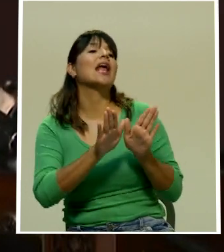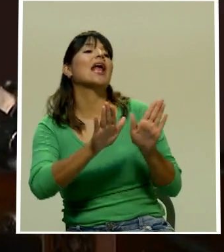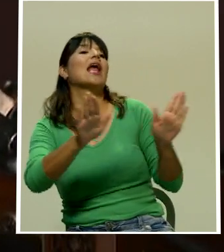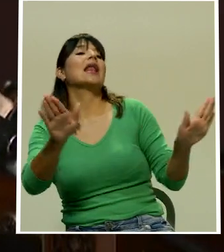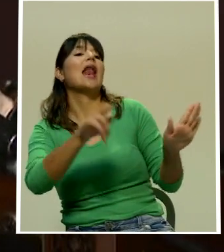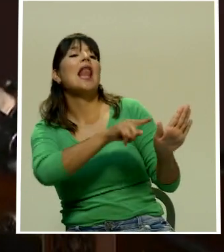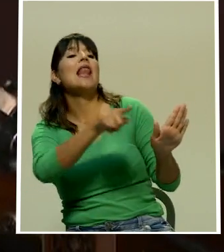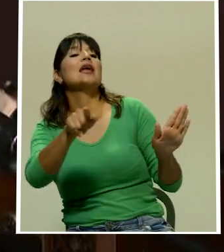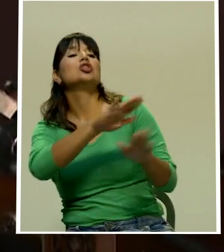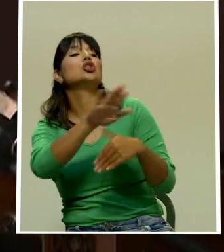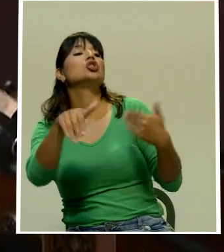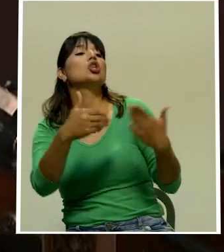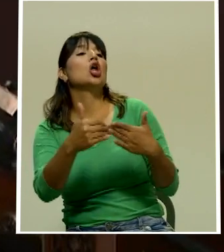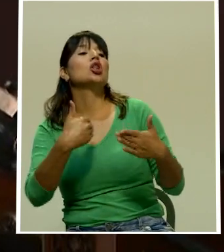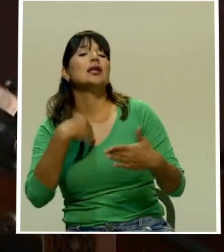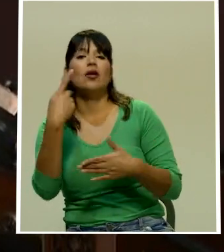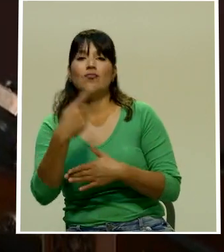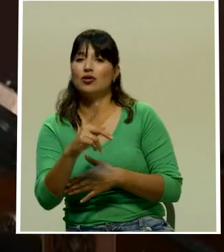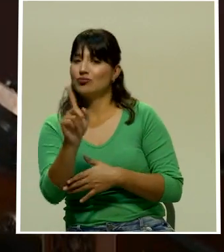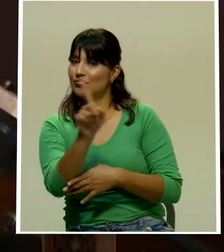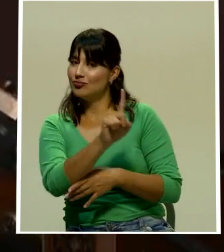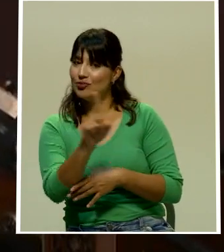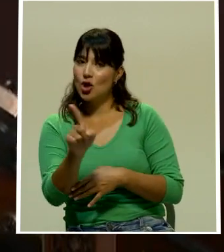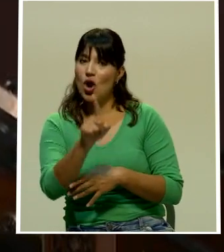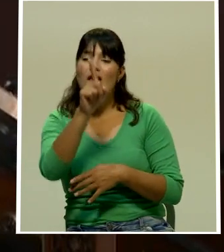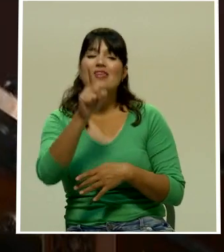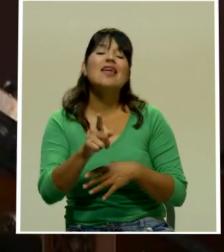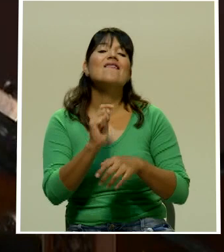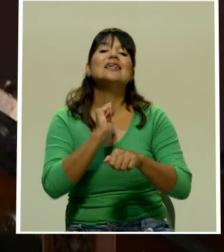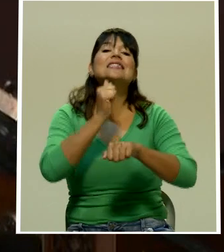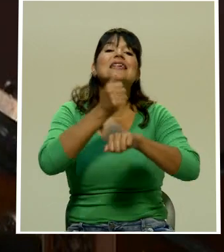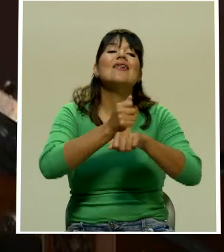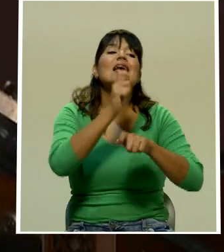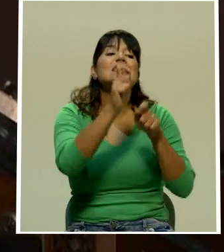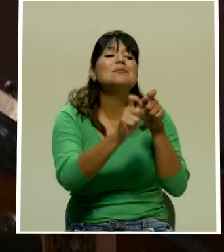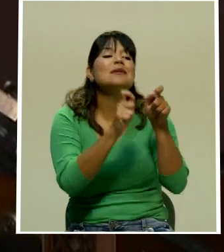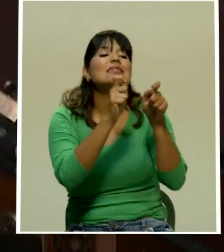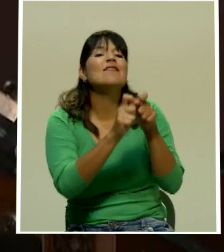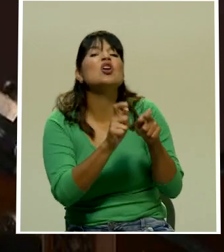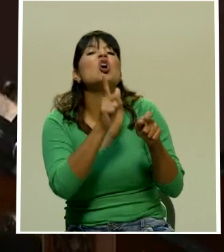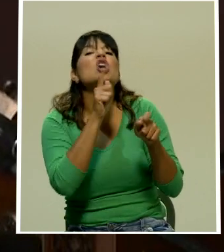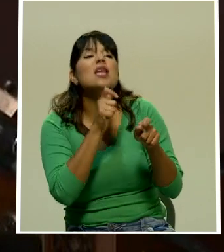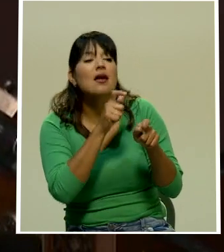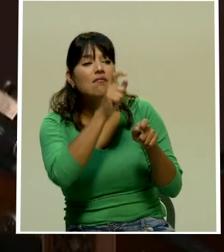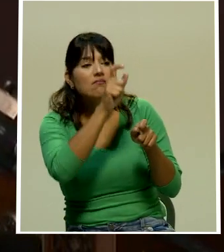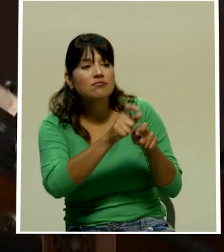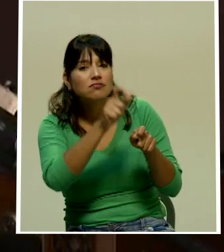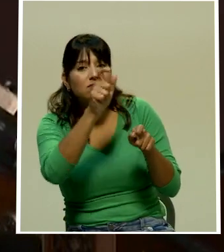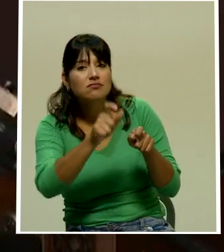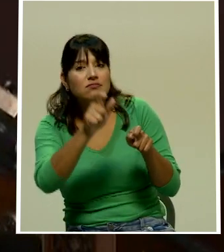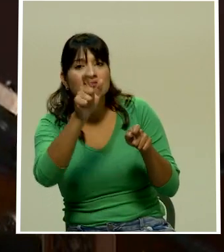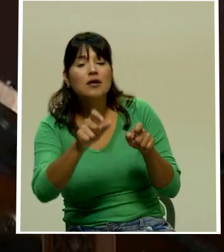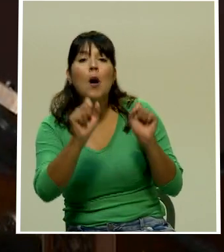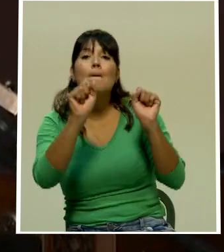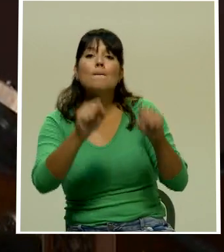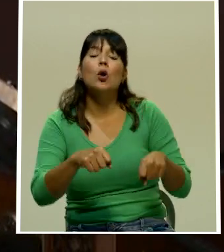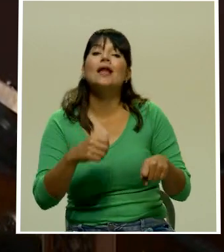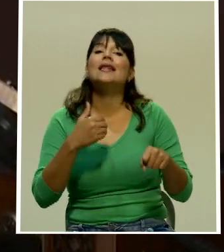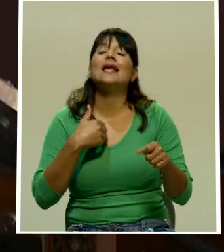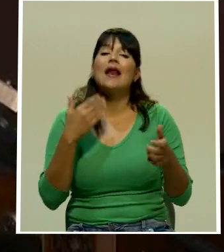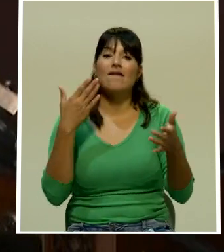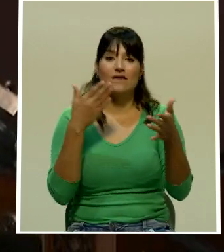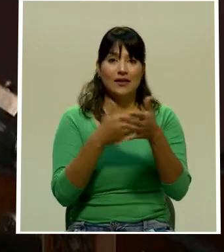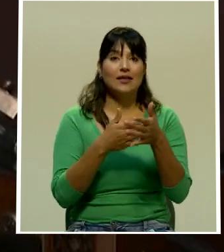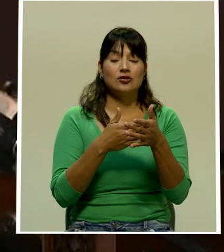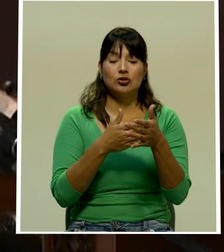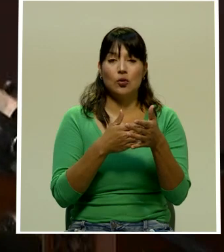colectividad es la víctima de los hechos sin determinar ciertamente a quién es al que se le va a causar un daño con